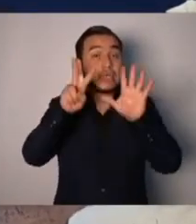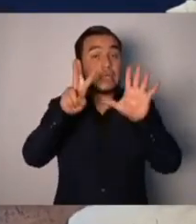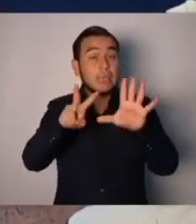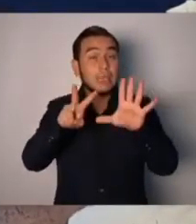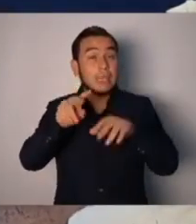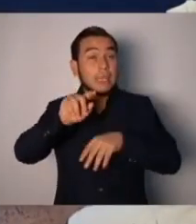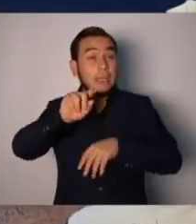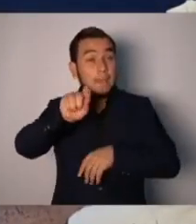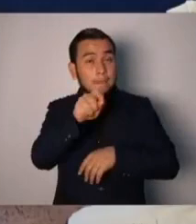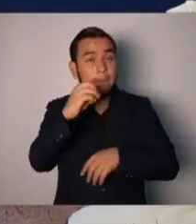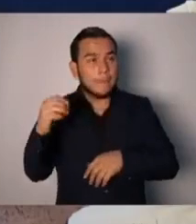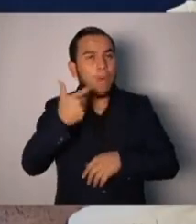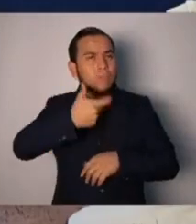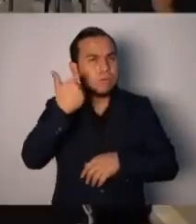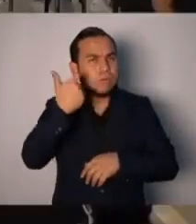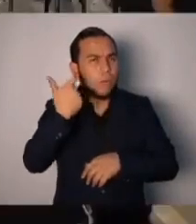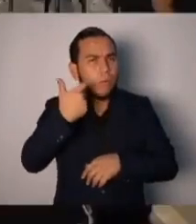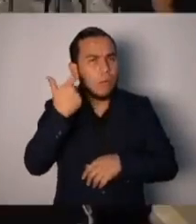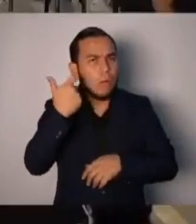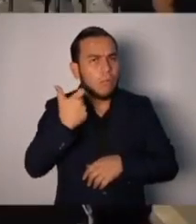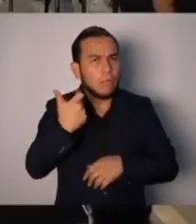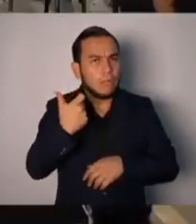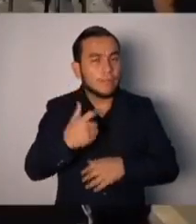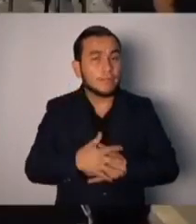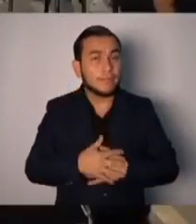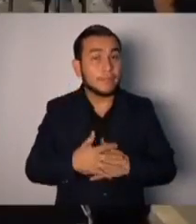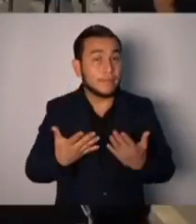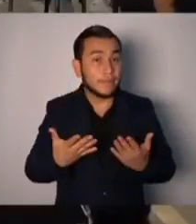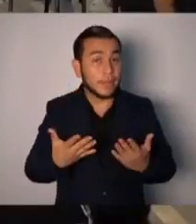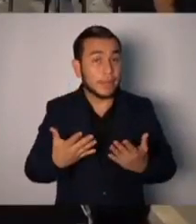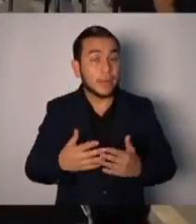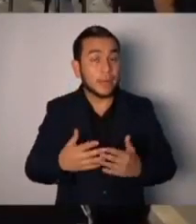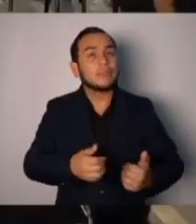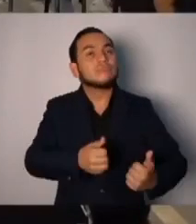mil armas militares.